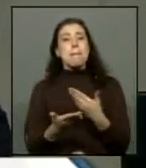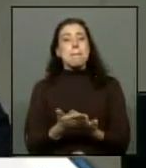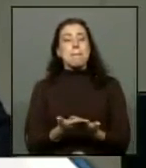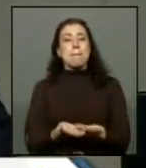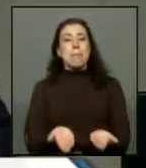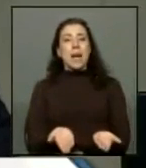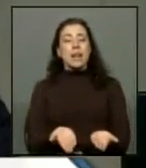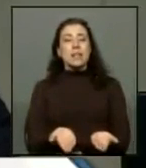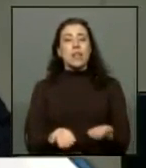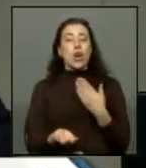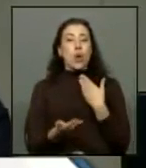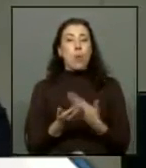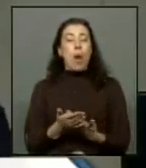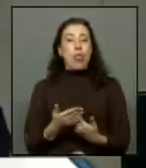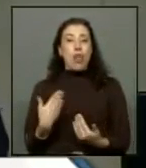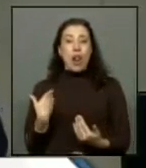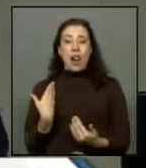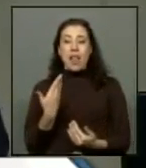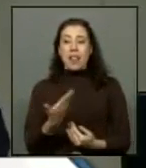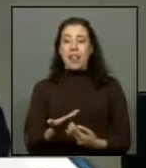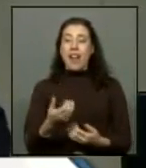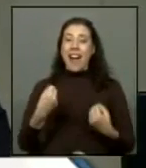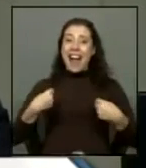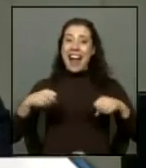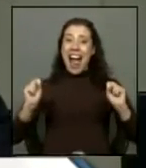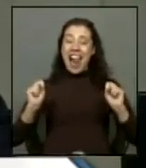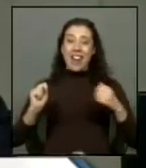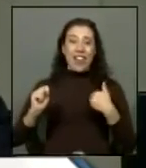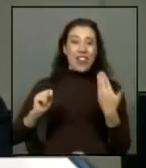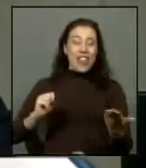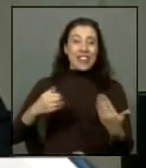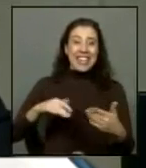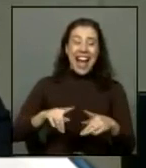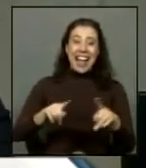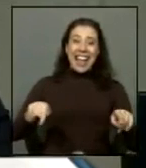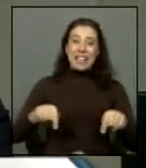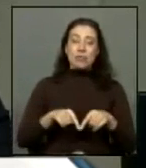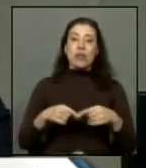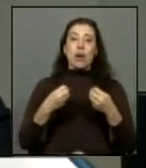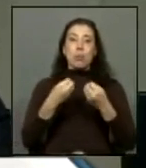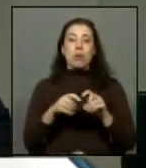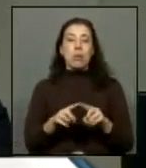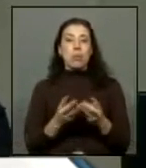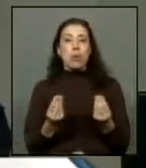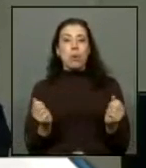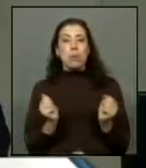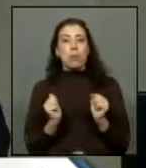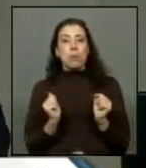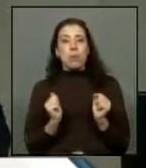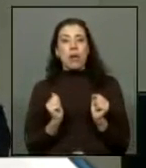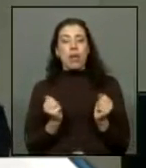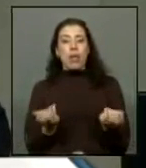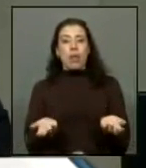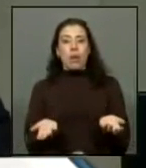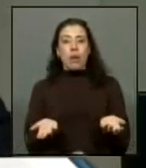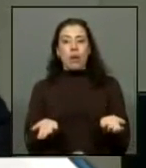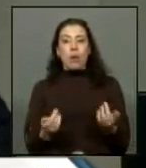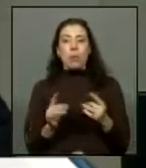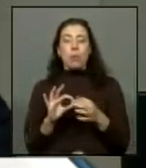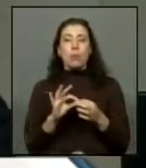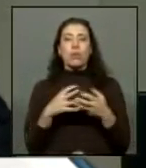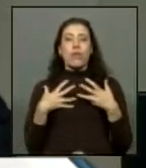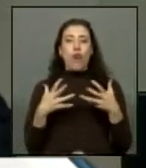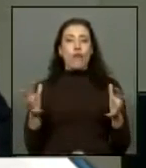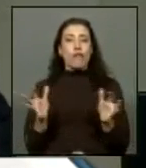una vez que obtuvieron y se ganaron su espacio, lo tengan que perder por miedo y lo tengan que perder producto de la